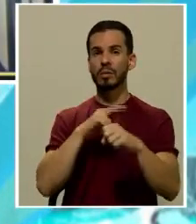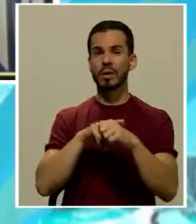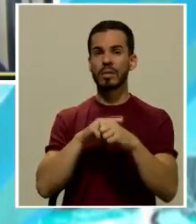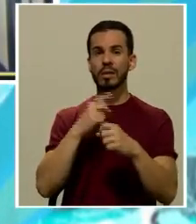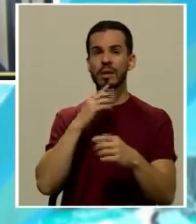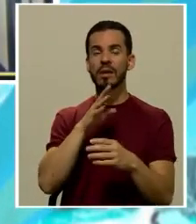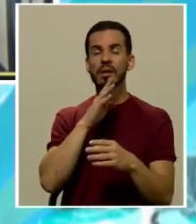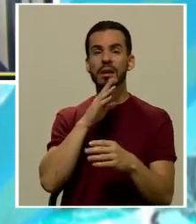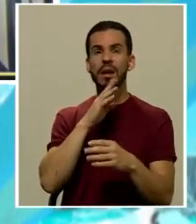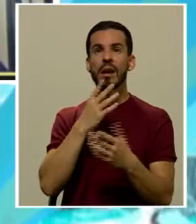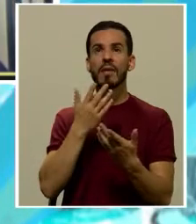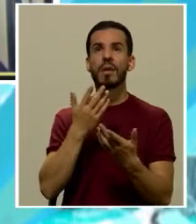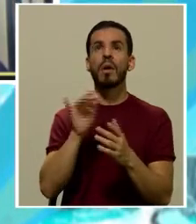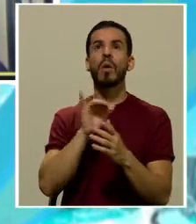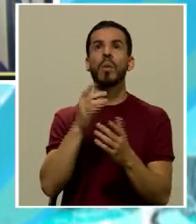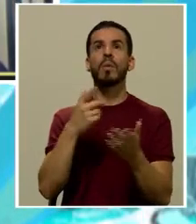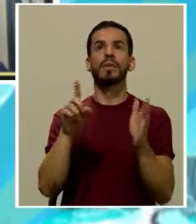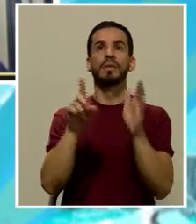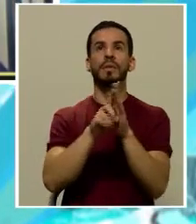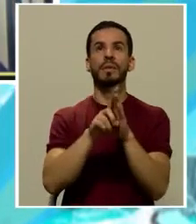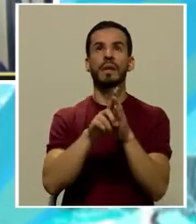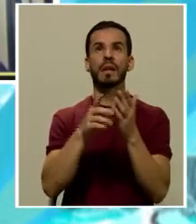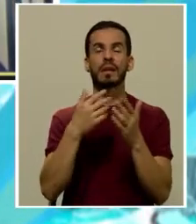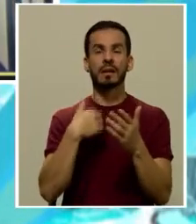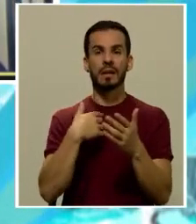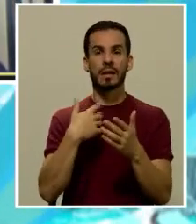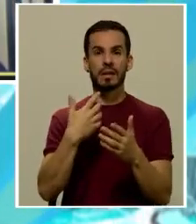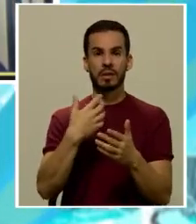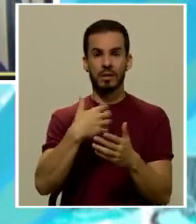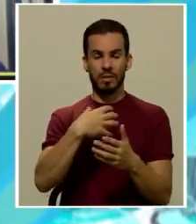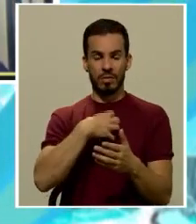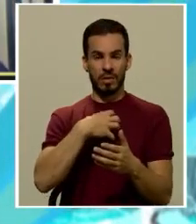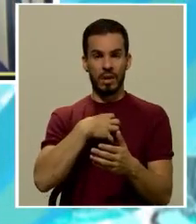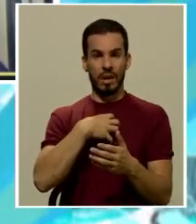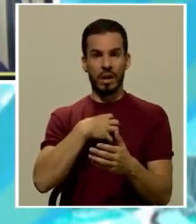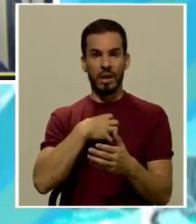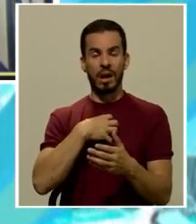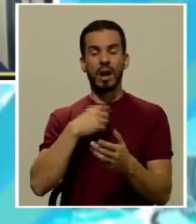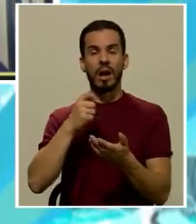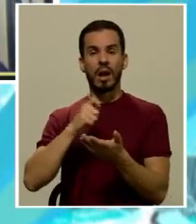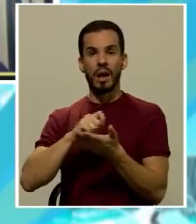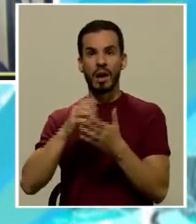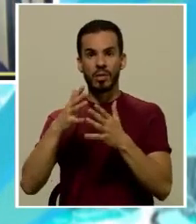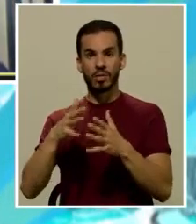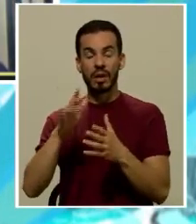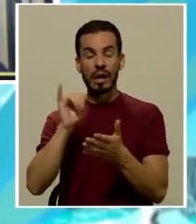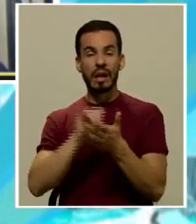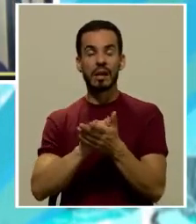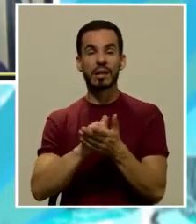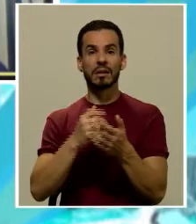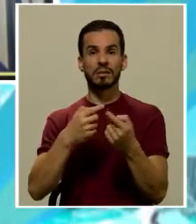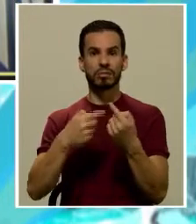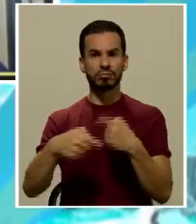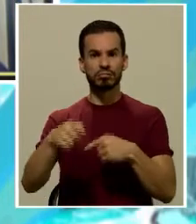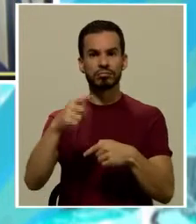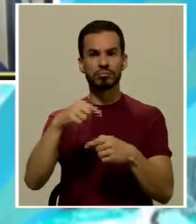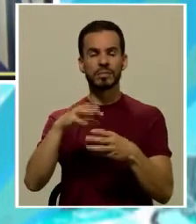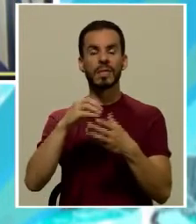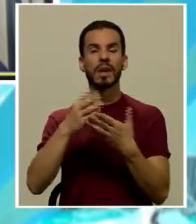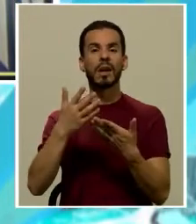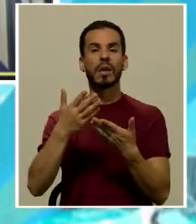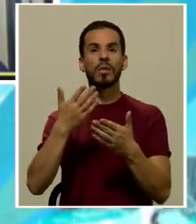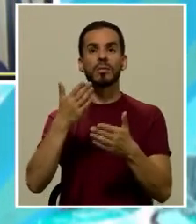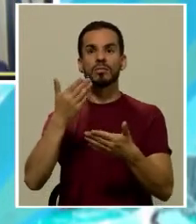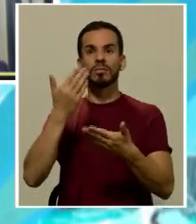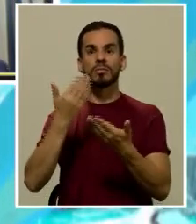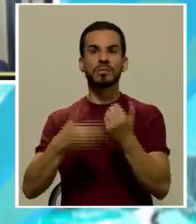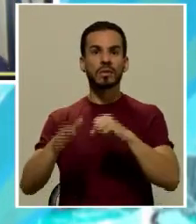mismo Jacob lo reconoce como un derecho de autor y muchas veces eso envuelve un sesgo